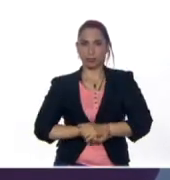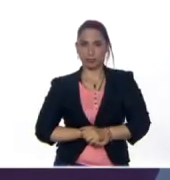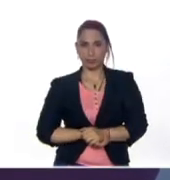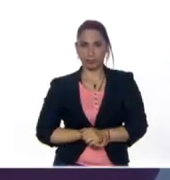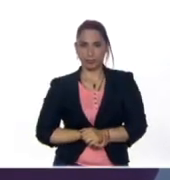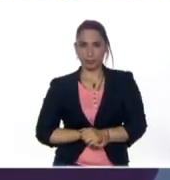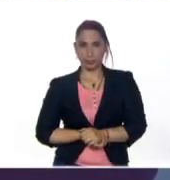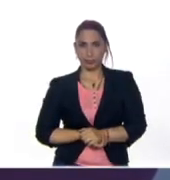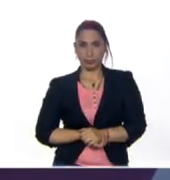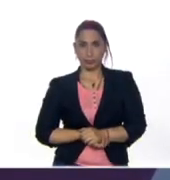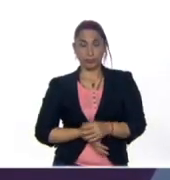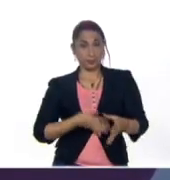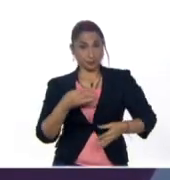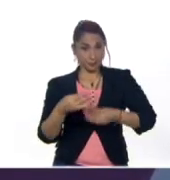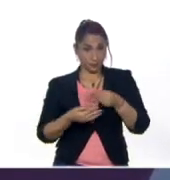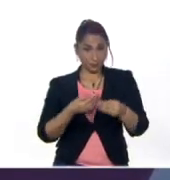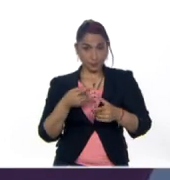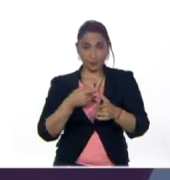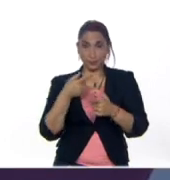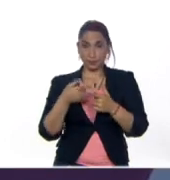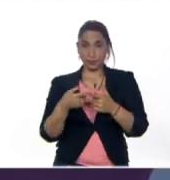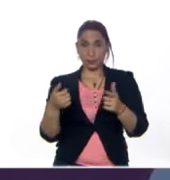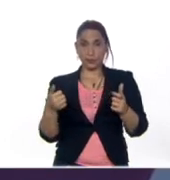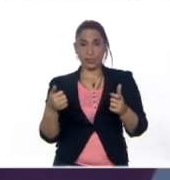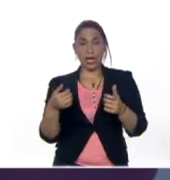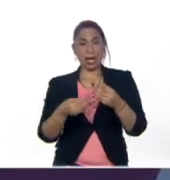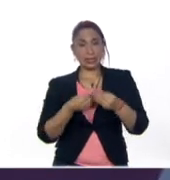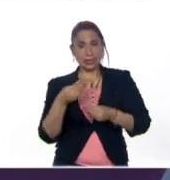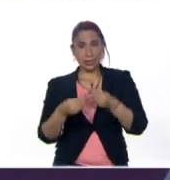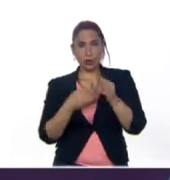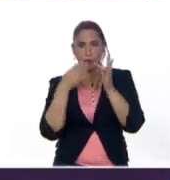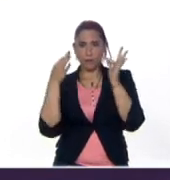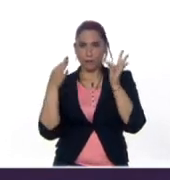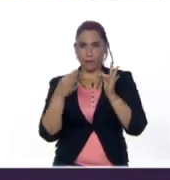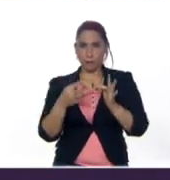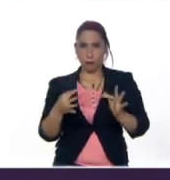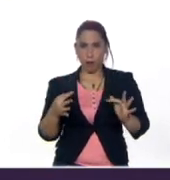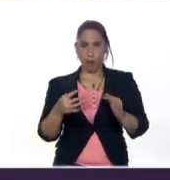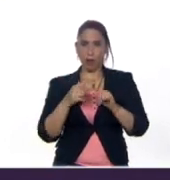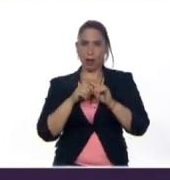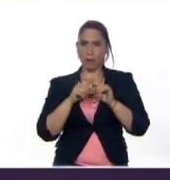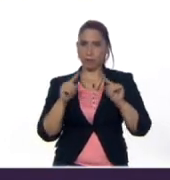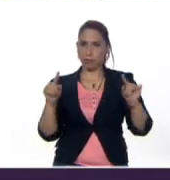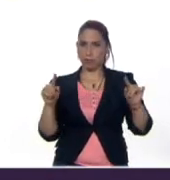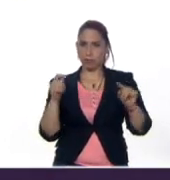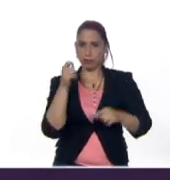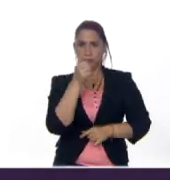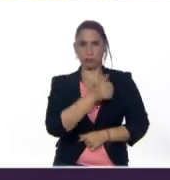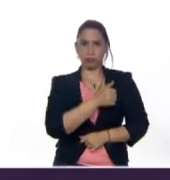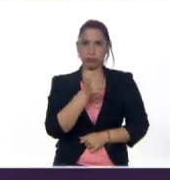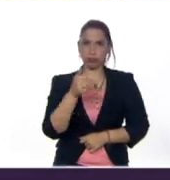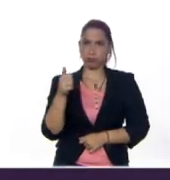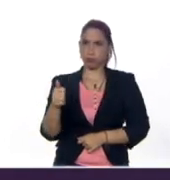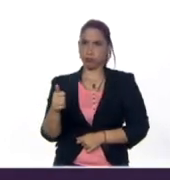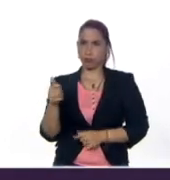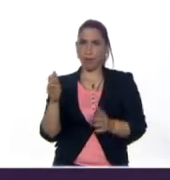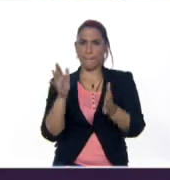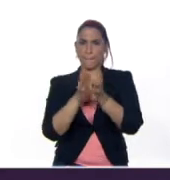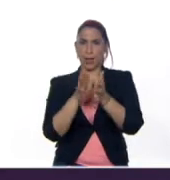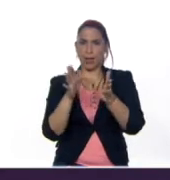realizar entonces colocando de forma diferente cada uno de esos aplausos